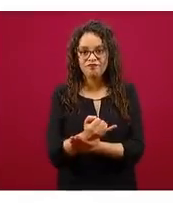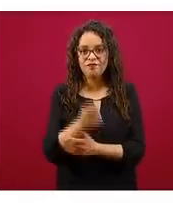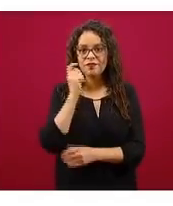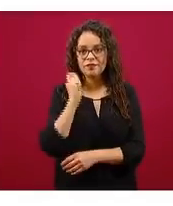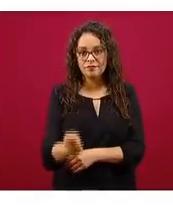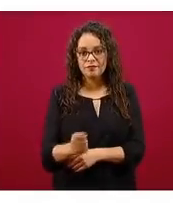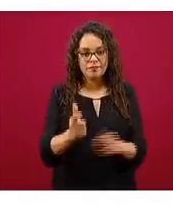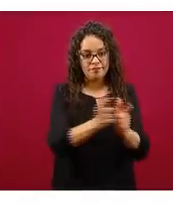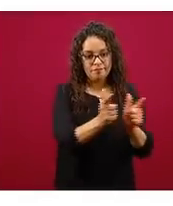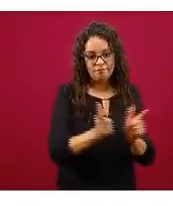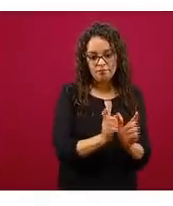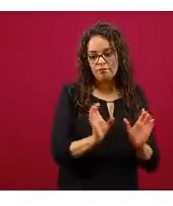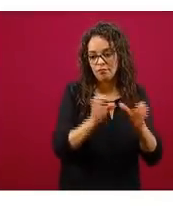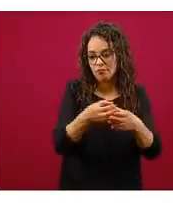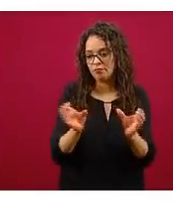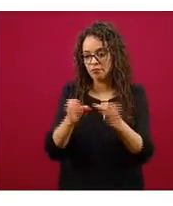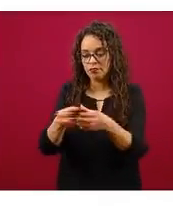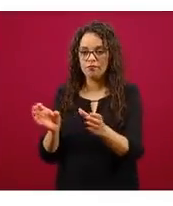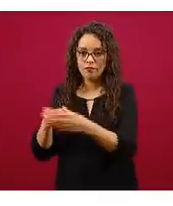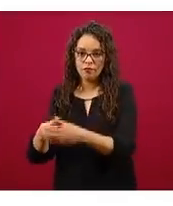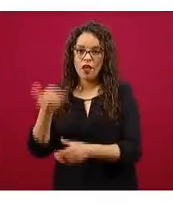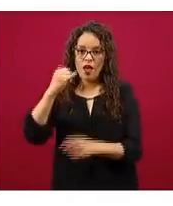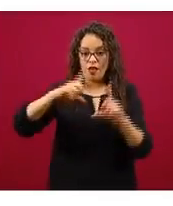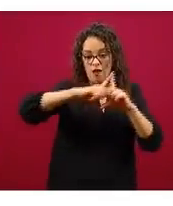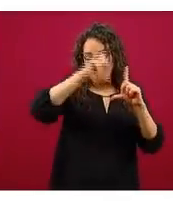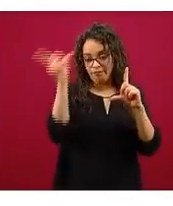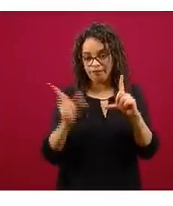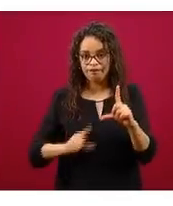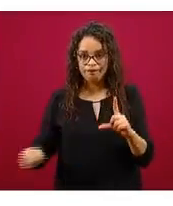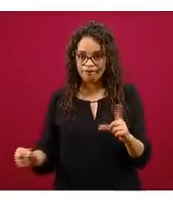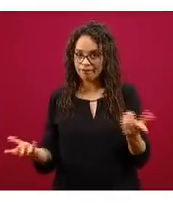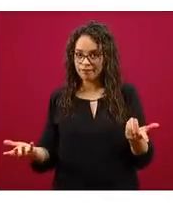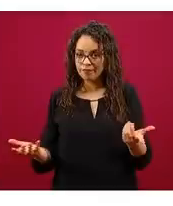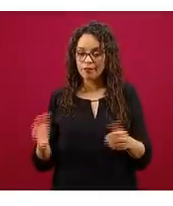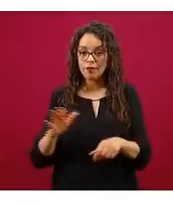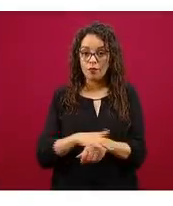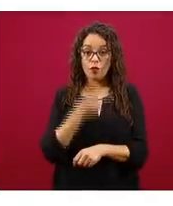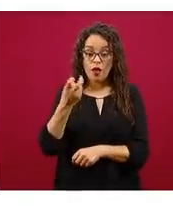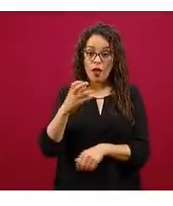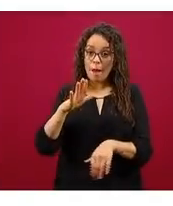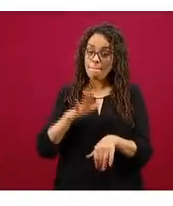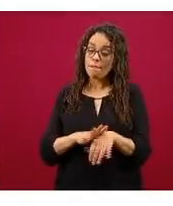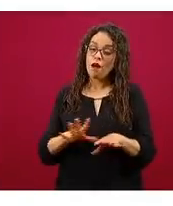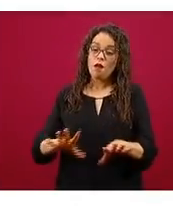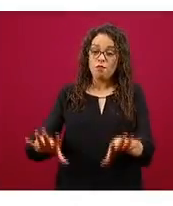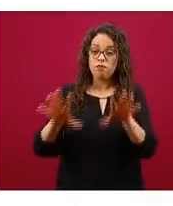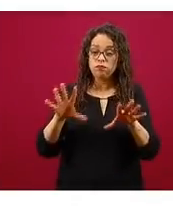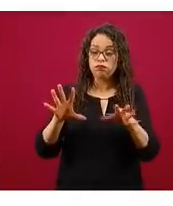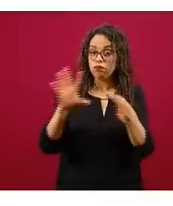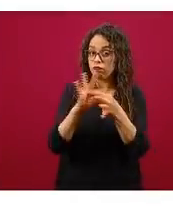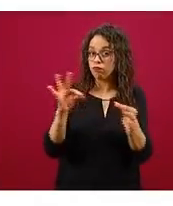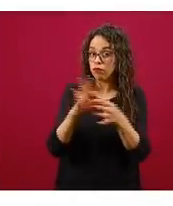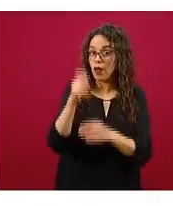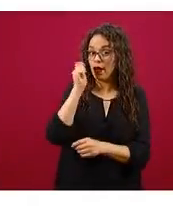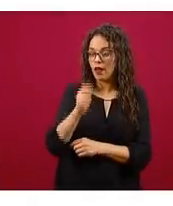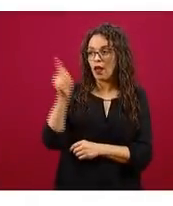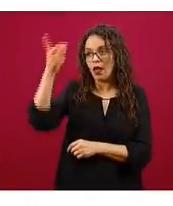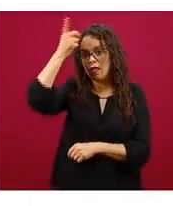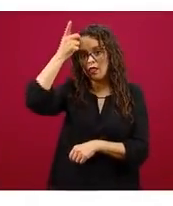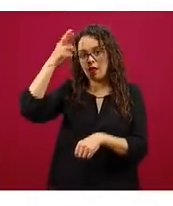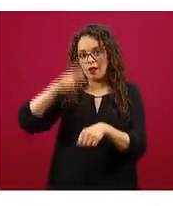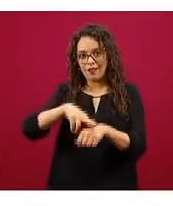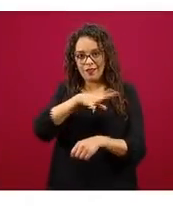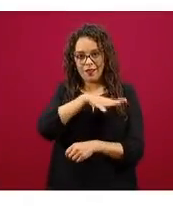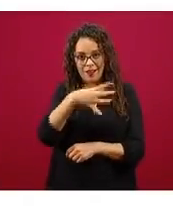notificar de manera transparente, y en esto ha sido enfático nuestro director general, el maestro Soel